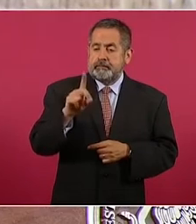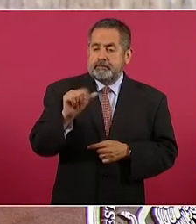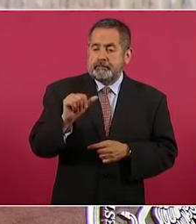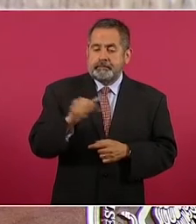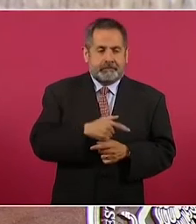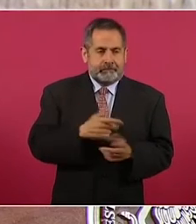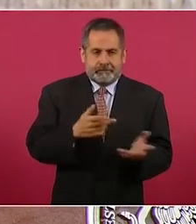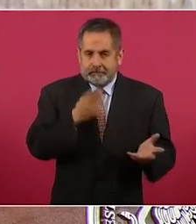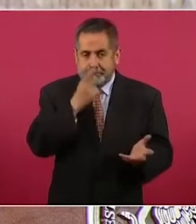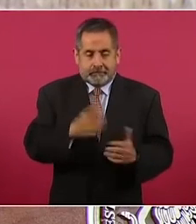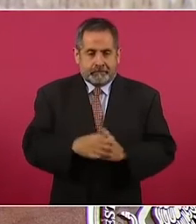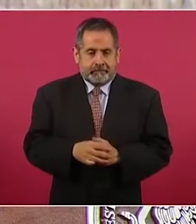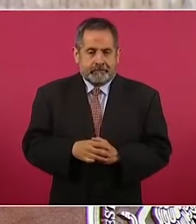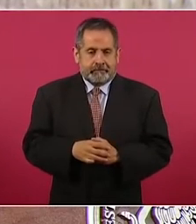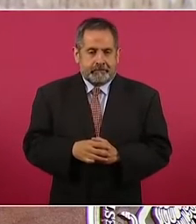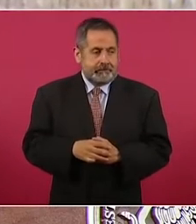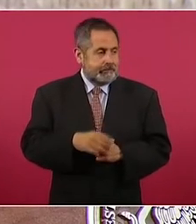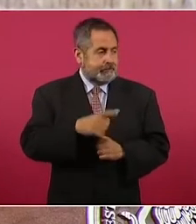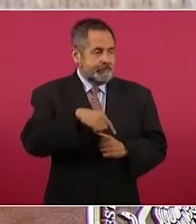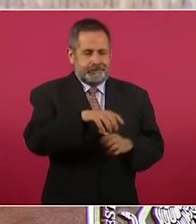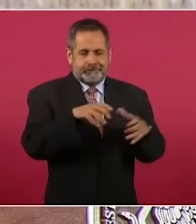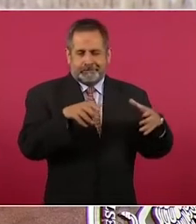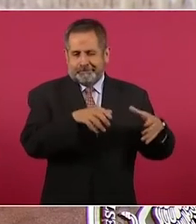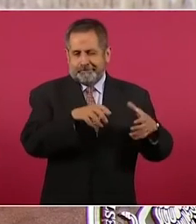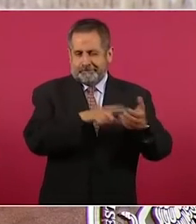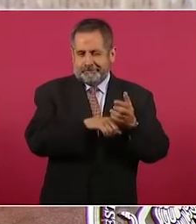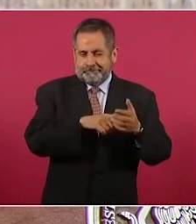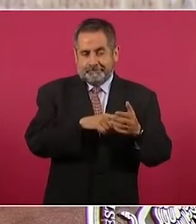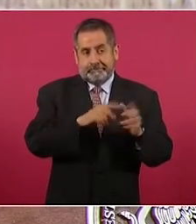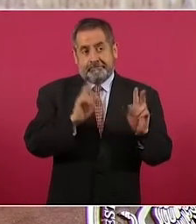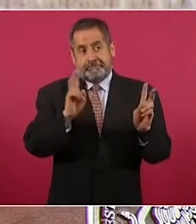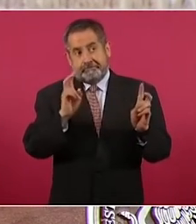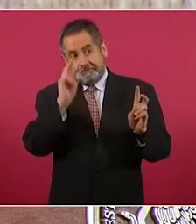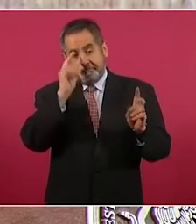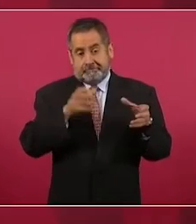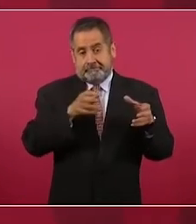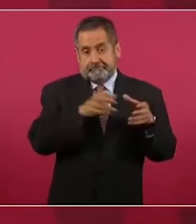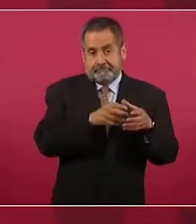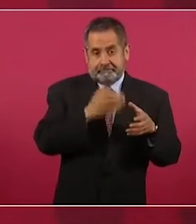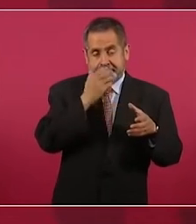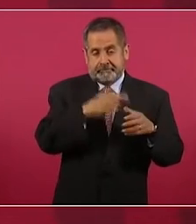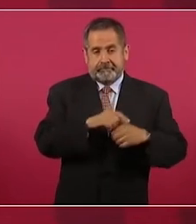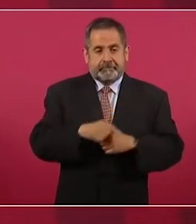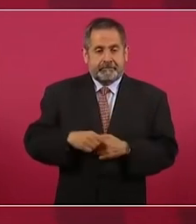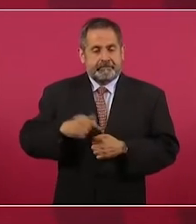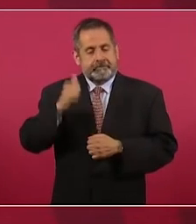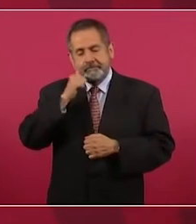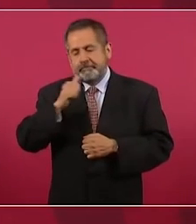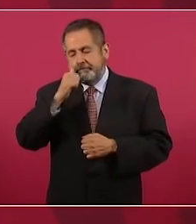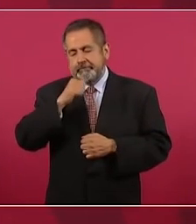Los intelectuales de derecha siempre